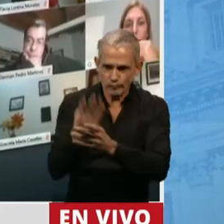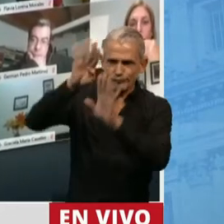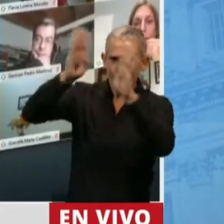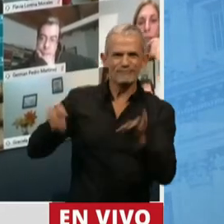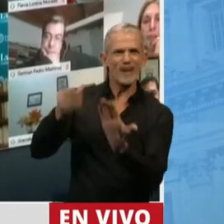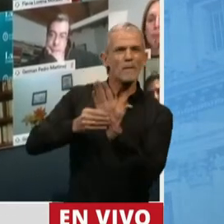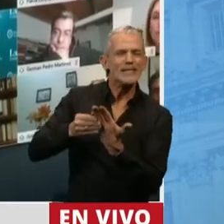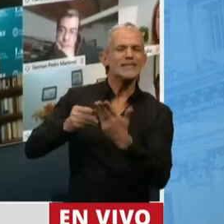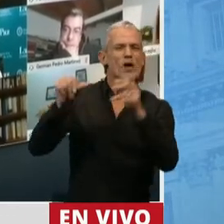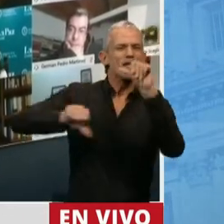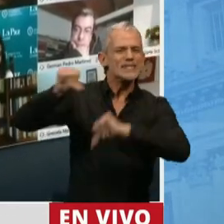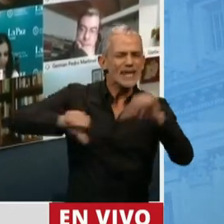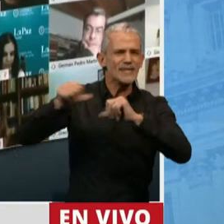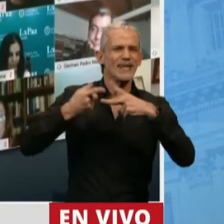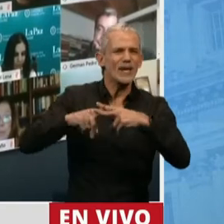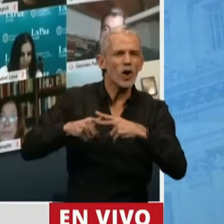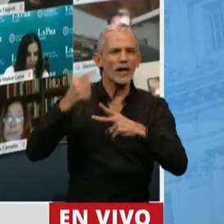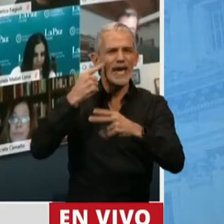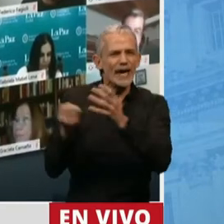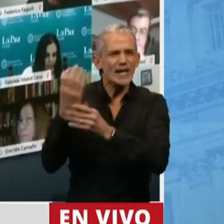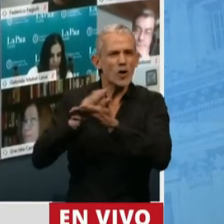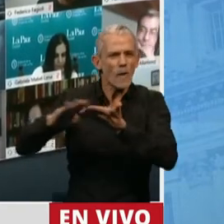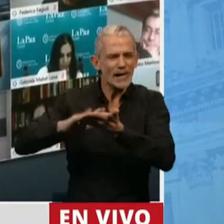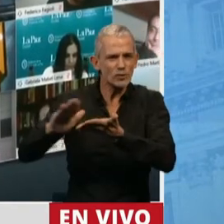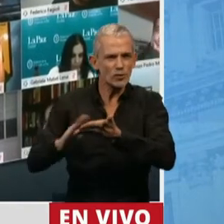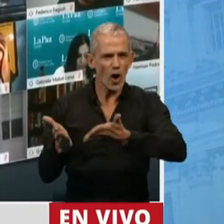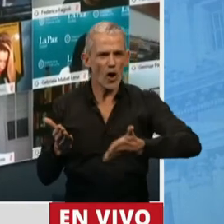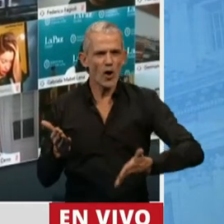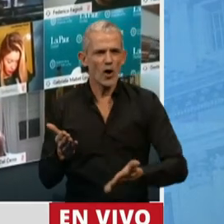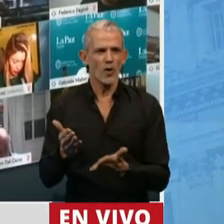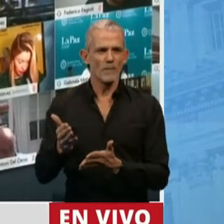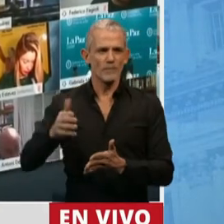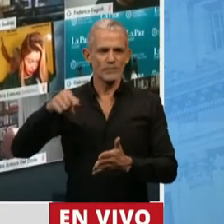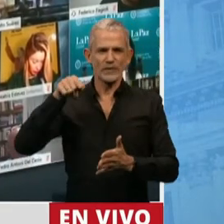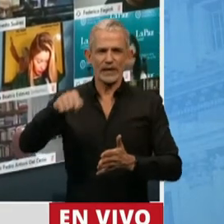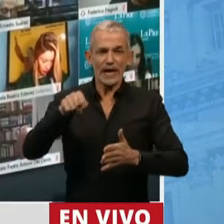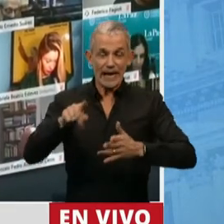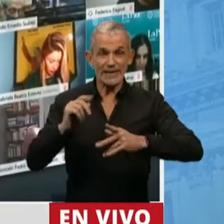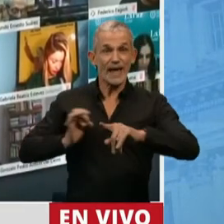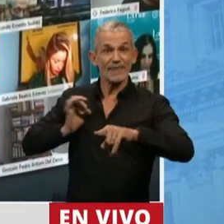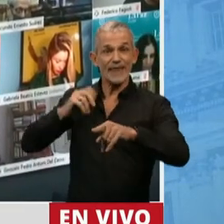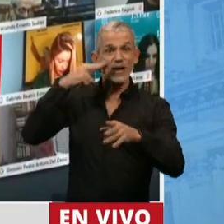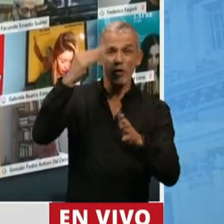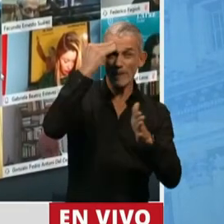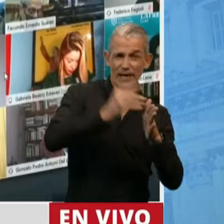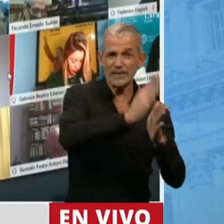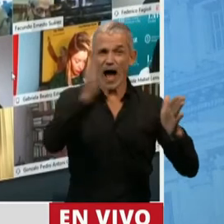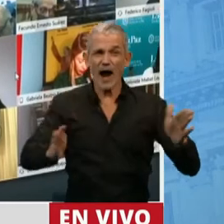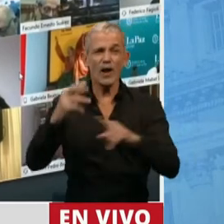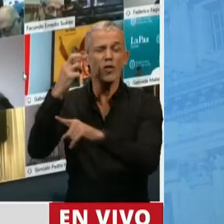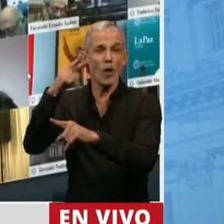de Ciencia, Tecnología e Innovación Productiva, en los años que va del 2015 a 2019,